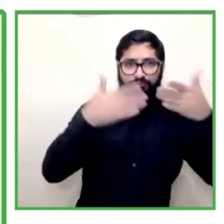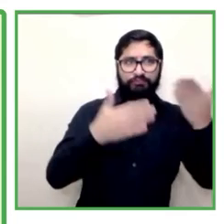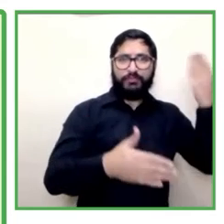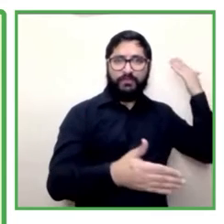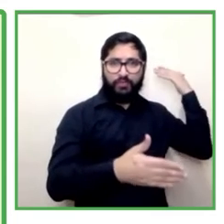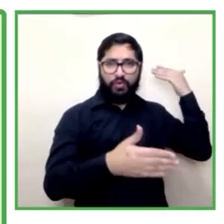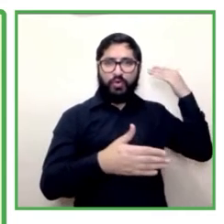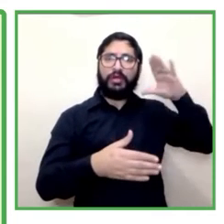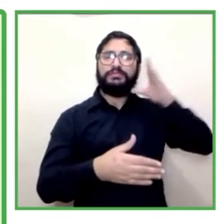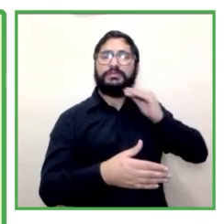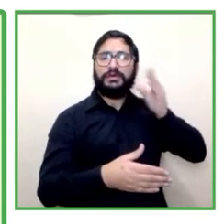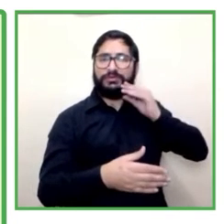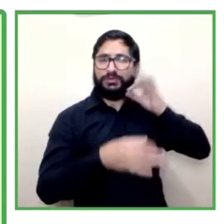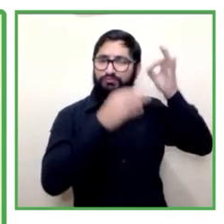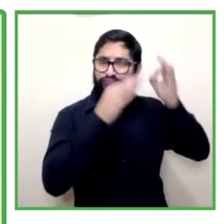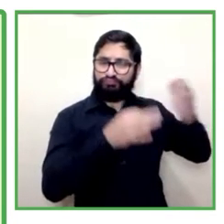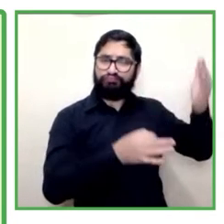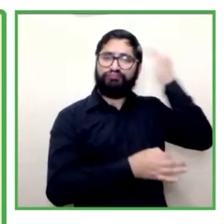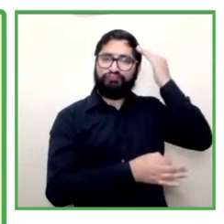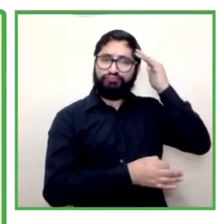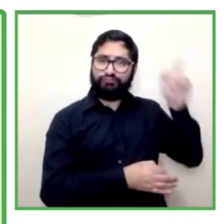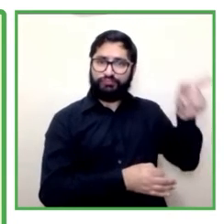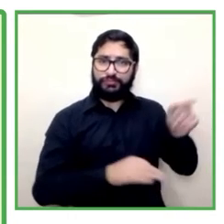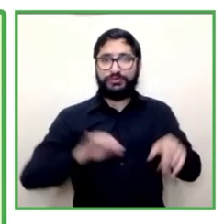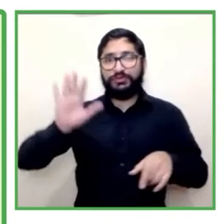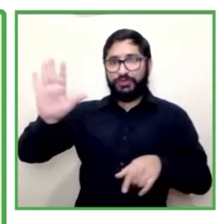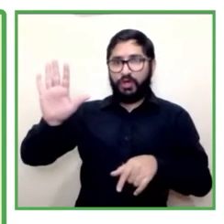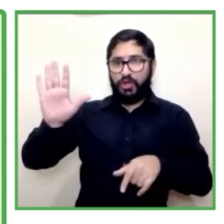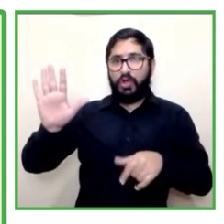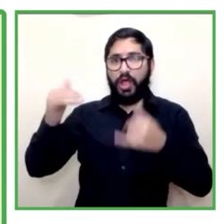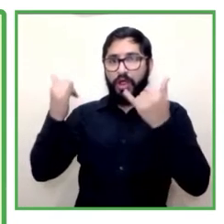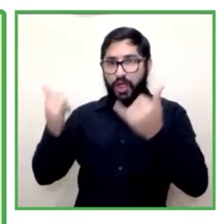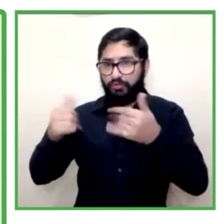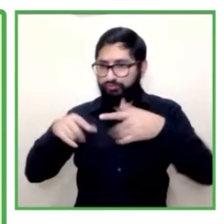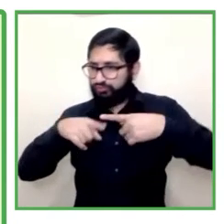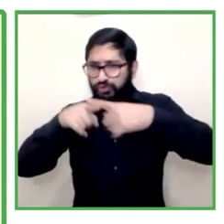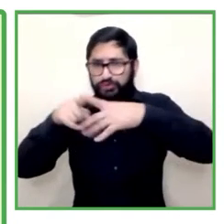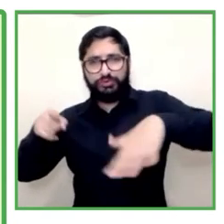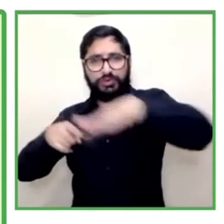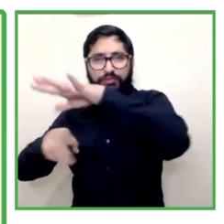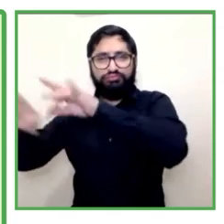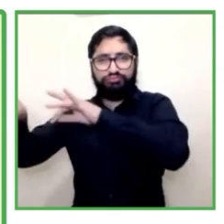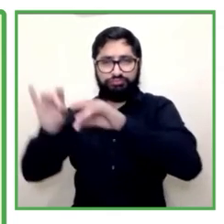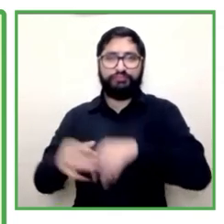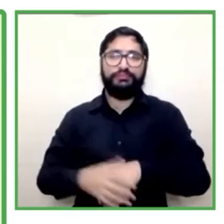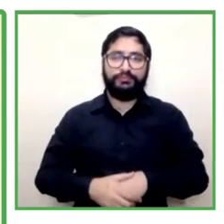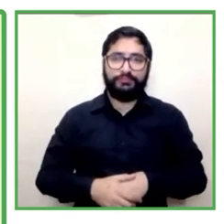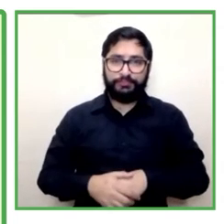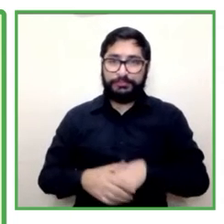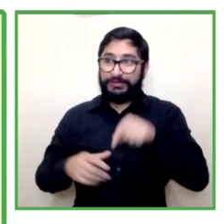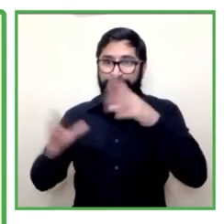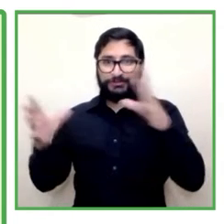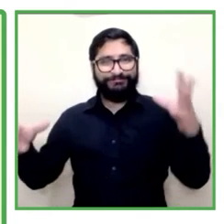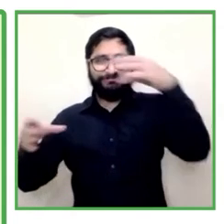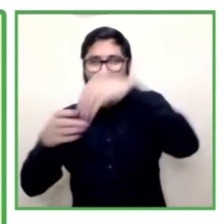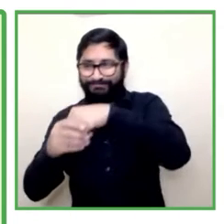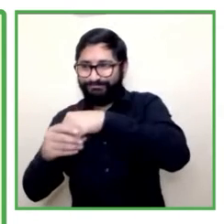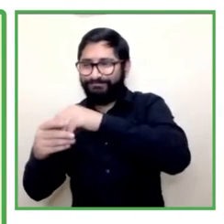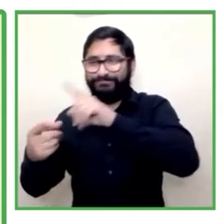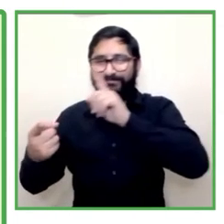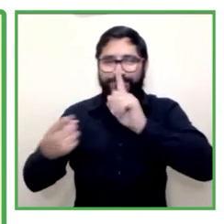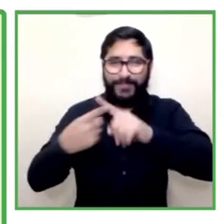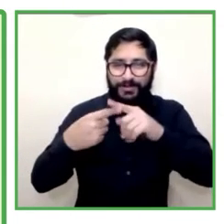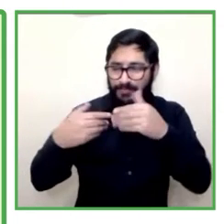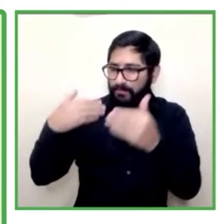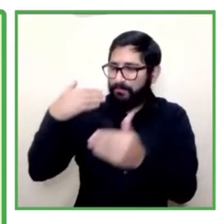que asidir, y una agrupción de familia. Es que manejo el capital y una participación económica de todos los miembros, se evalúan todos los convenios colaborativos que se pueden